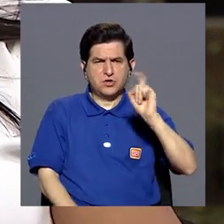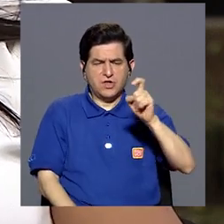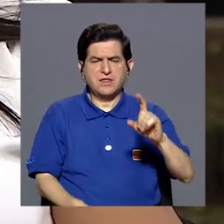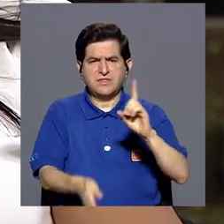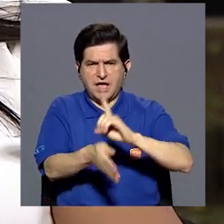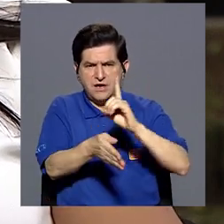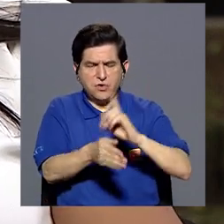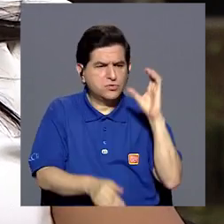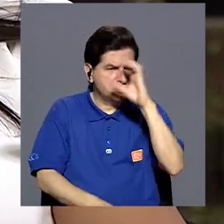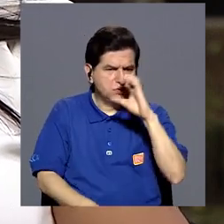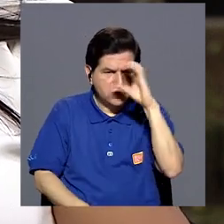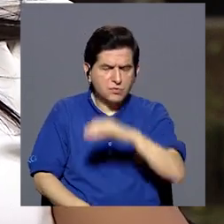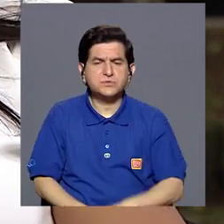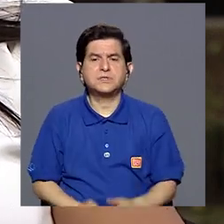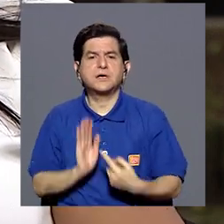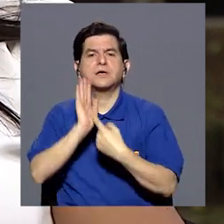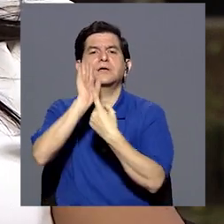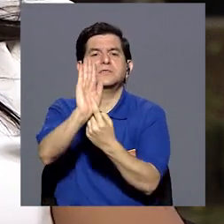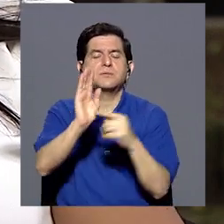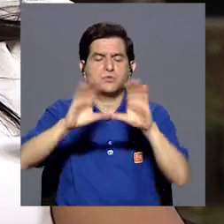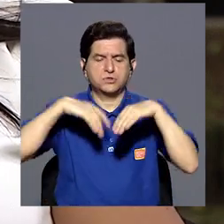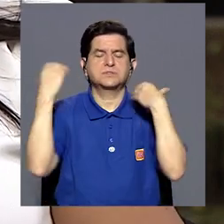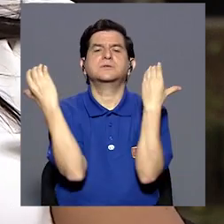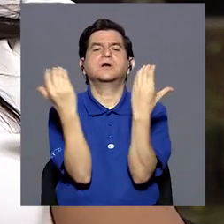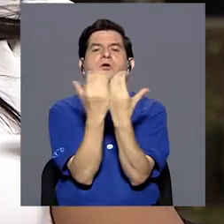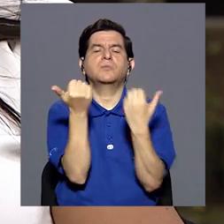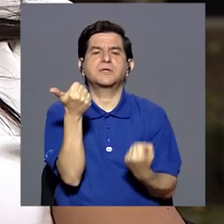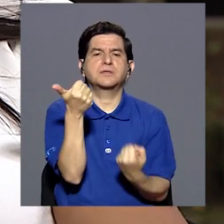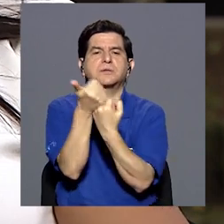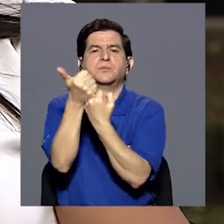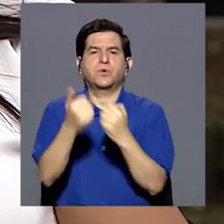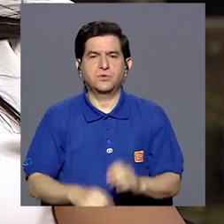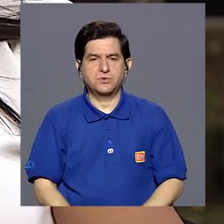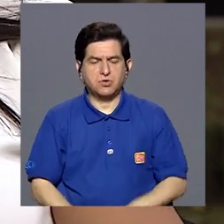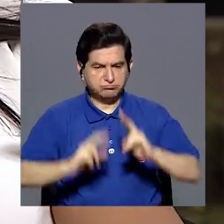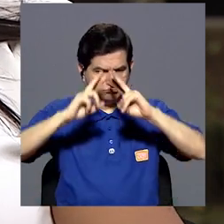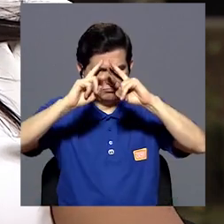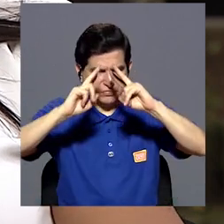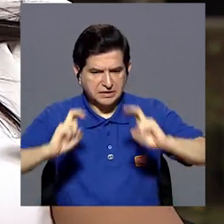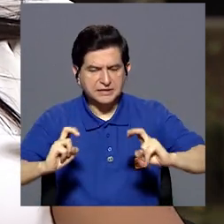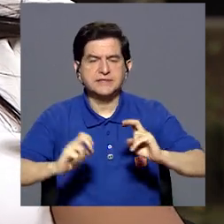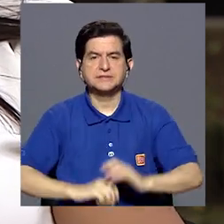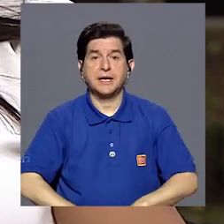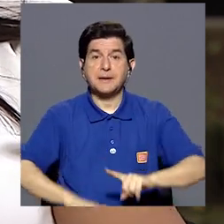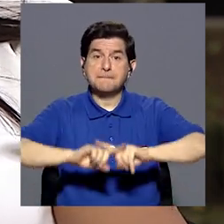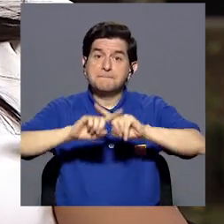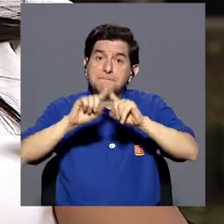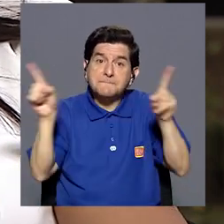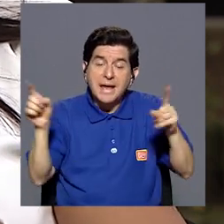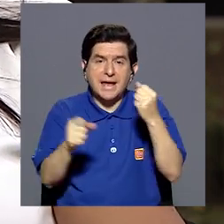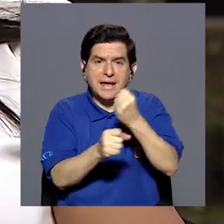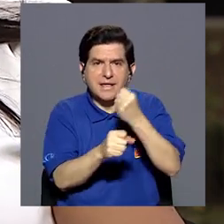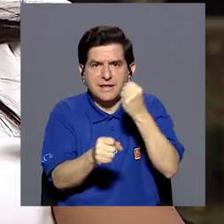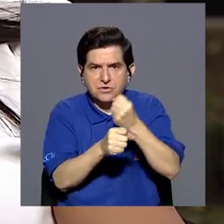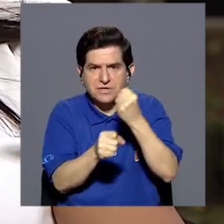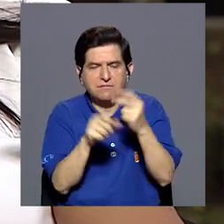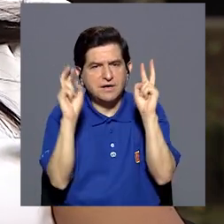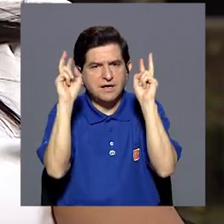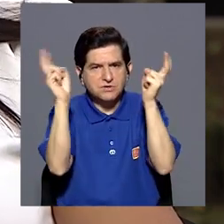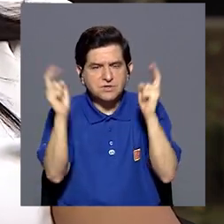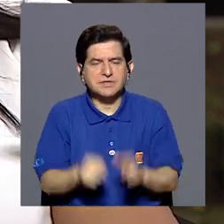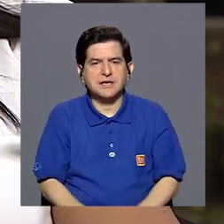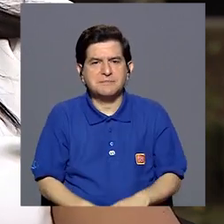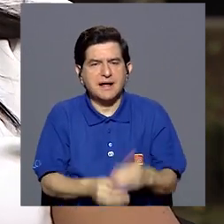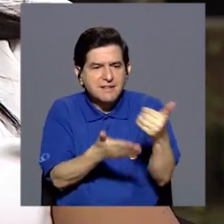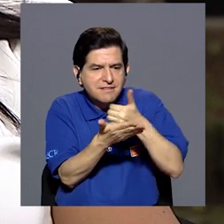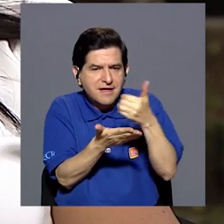buscamos todo lo que se necesita y se presenta en este comité de apoyo y se analiza. Pero aquí es donde trabajamos un poco el tema